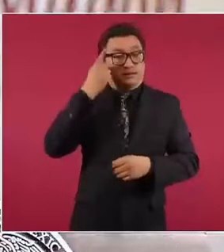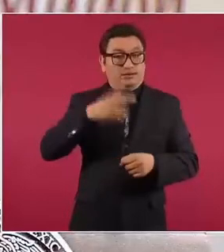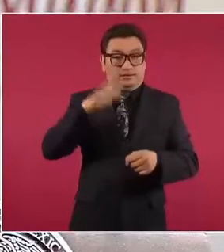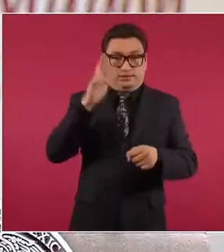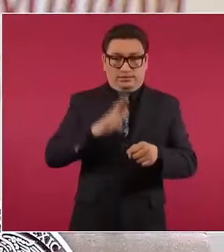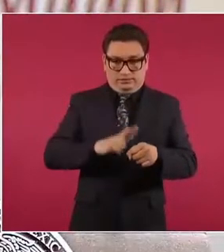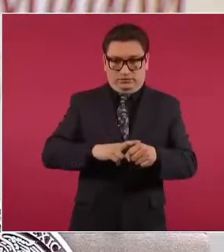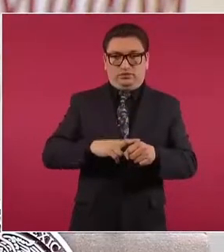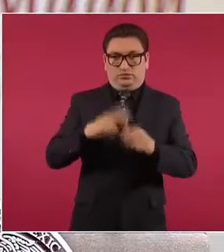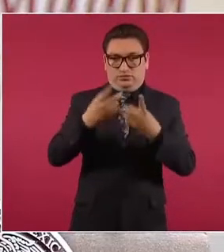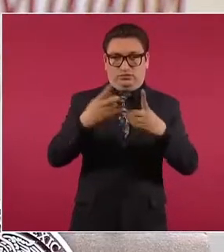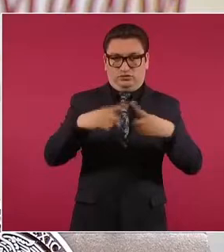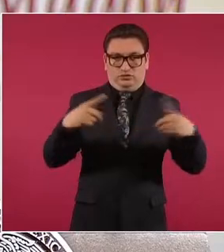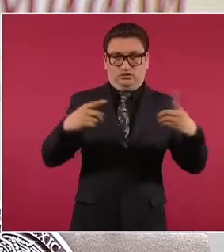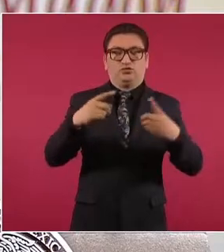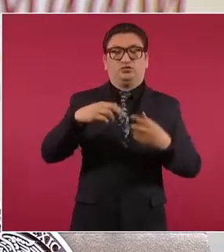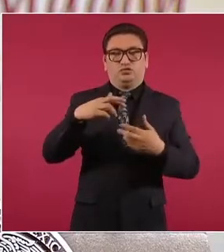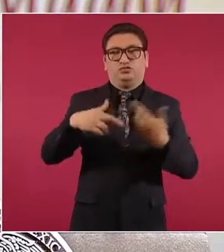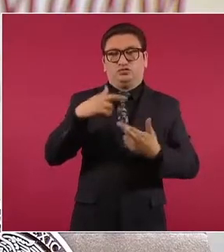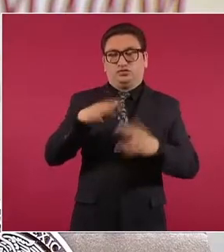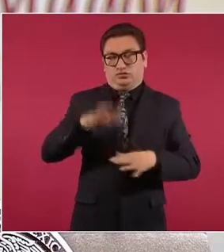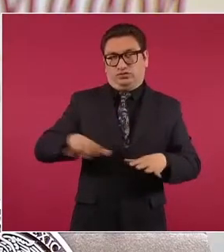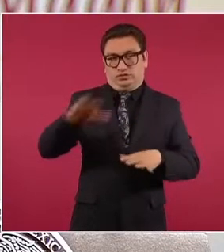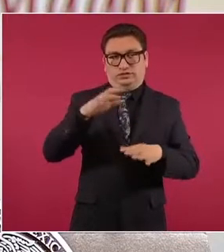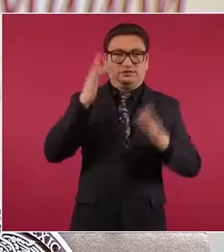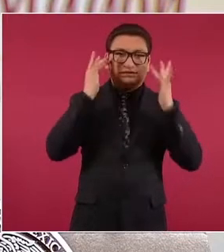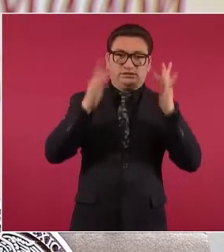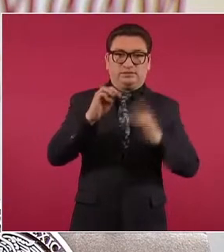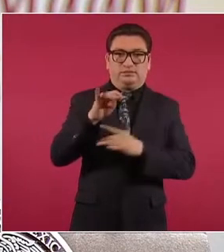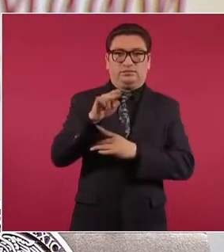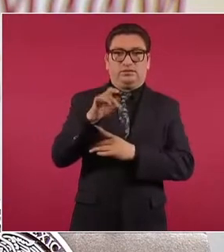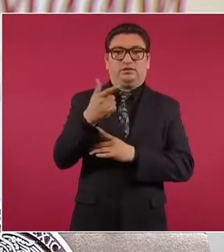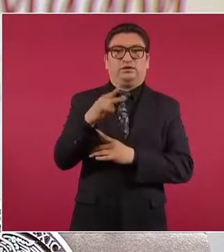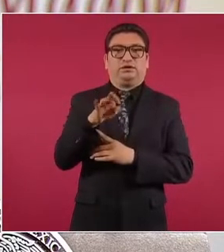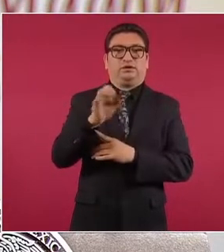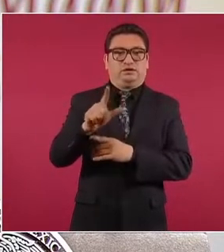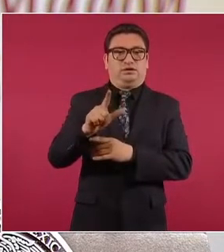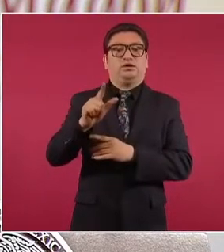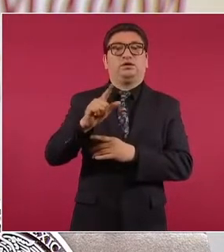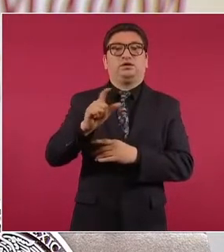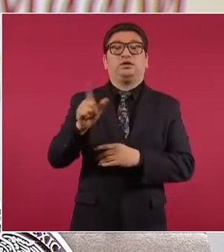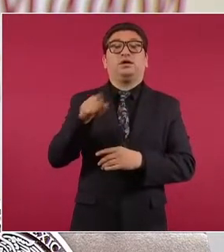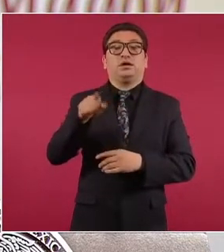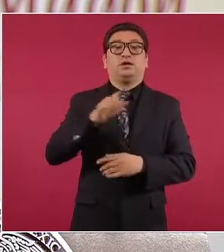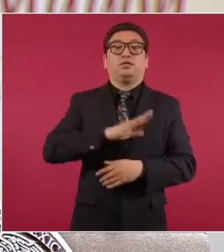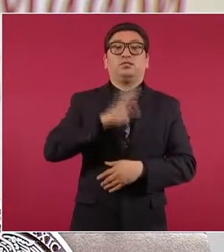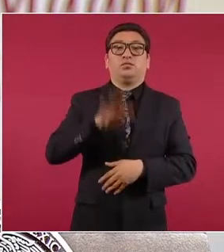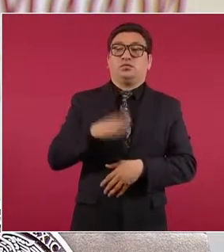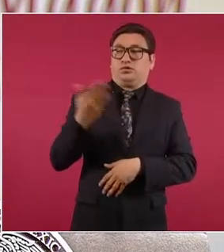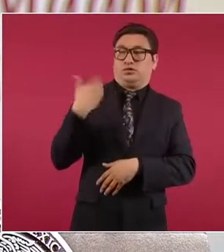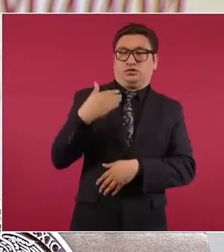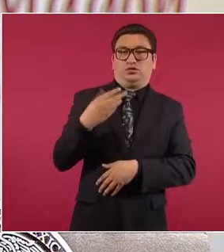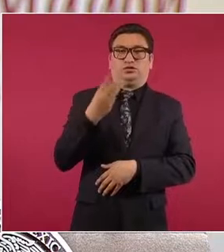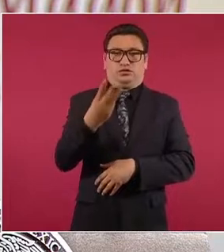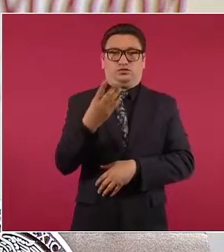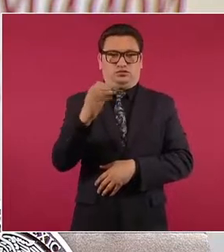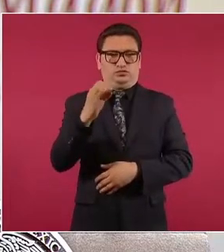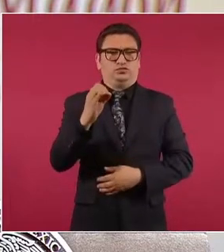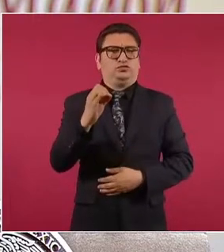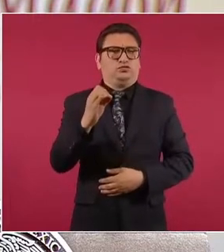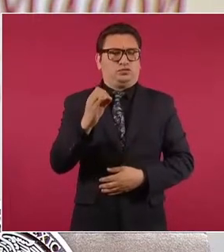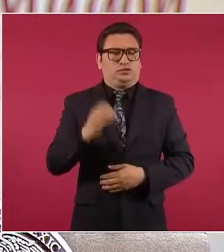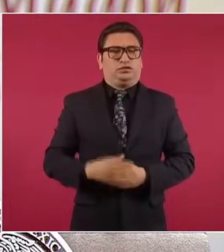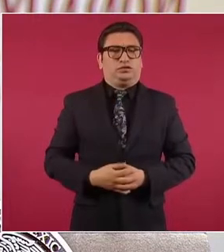Miguel Totolapan, quien falleció el pasado 3 de octubre en un